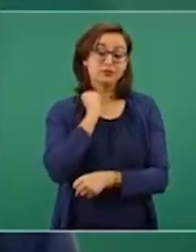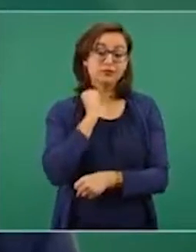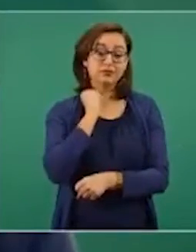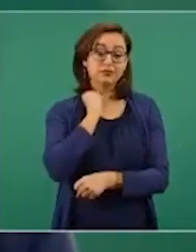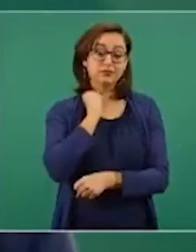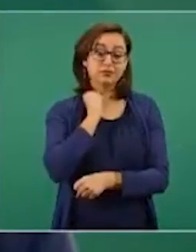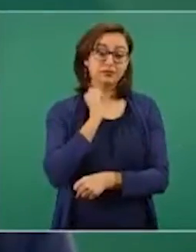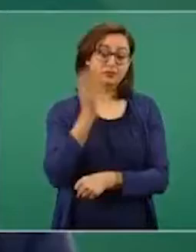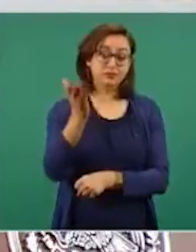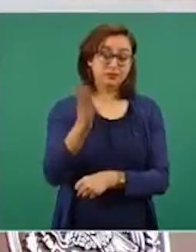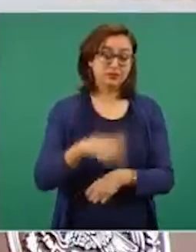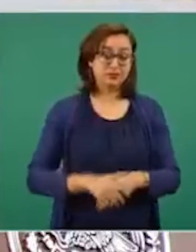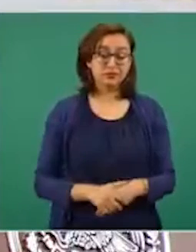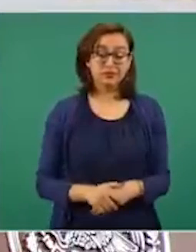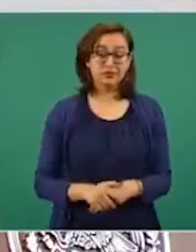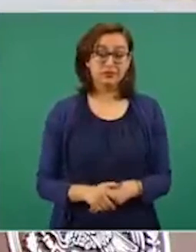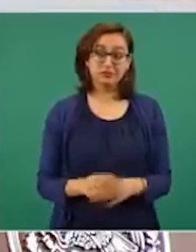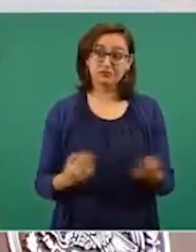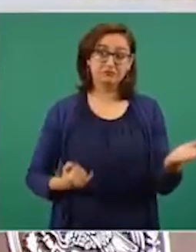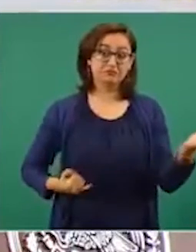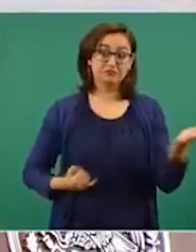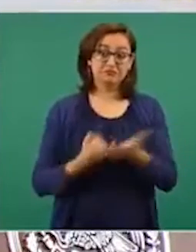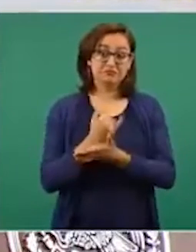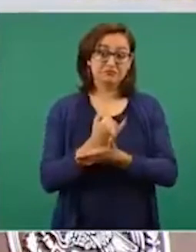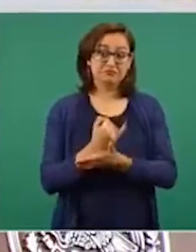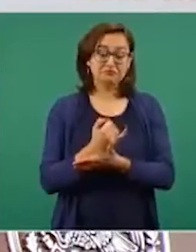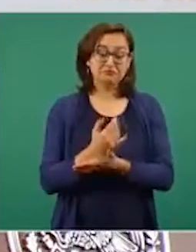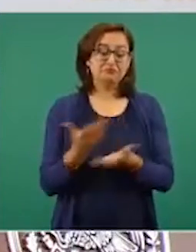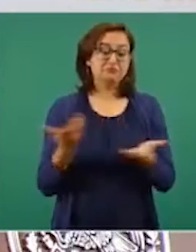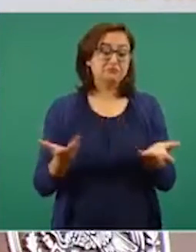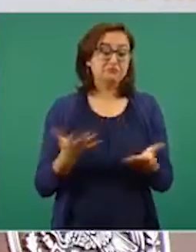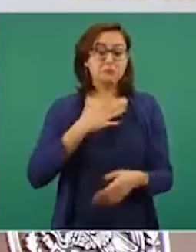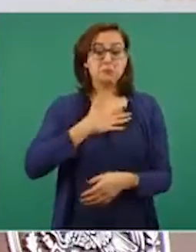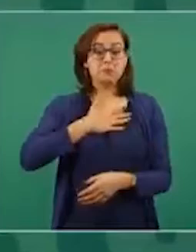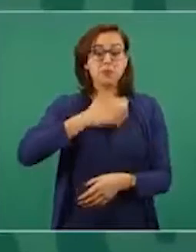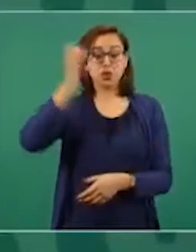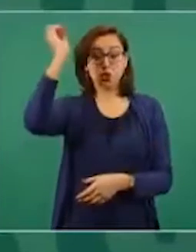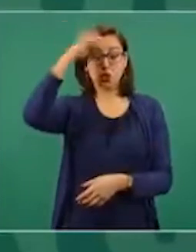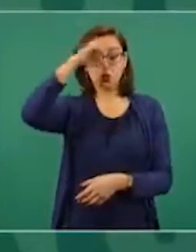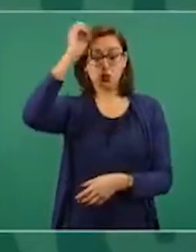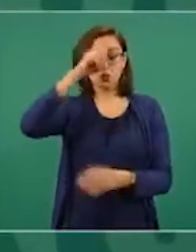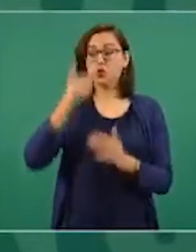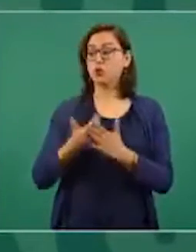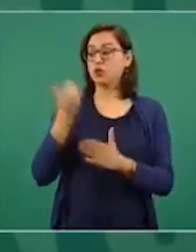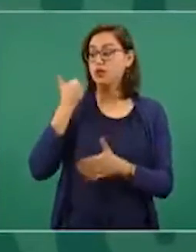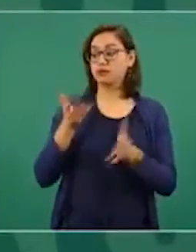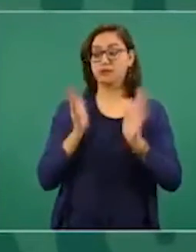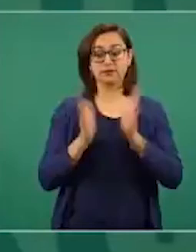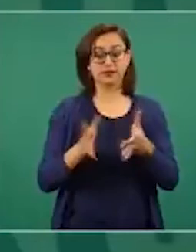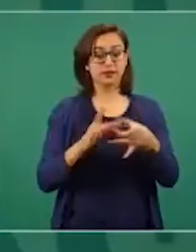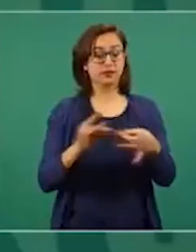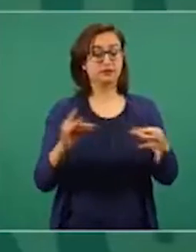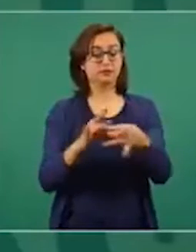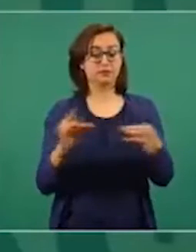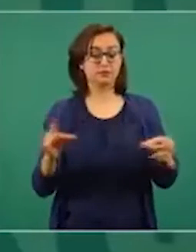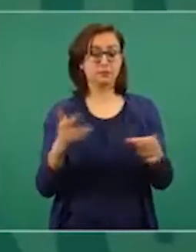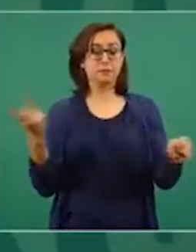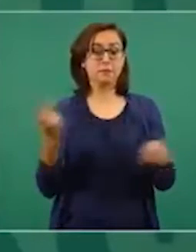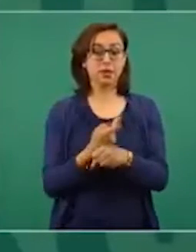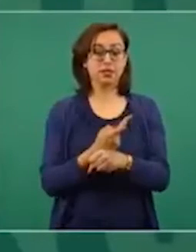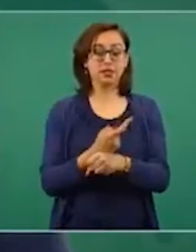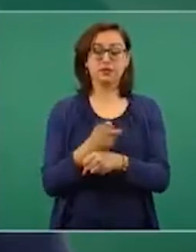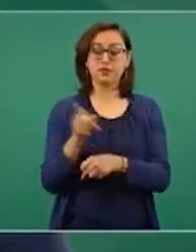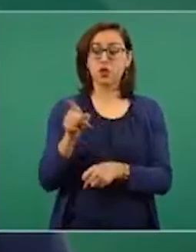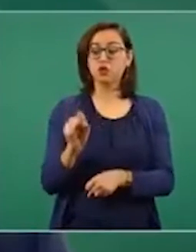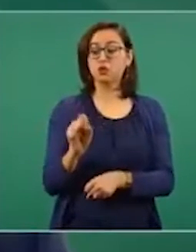Mi opinión, ya la externe, es que el ministro presidente